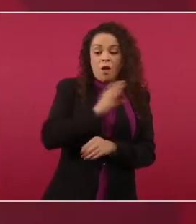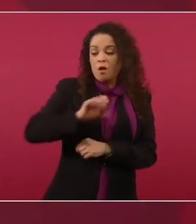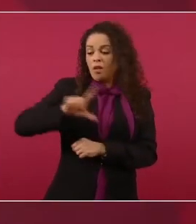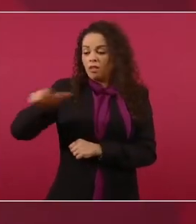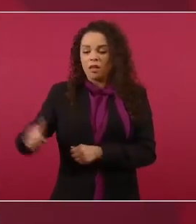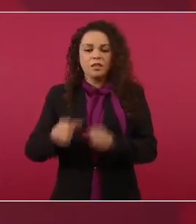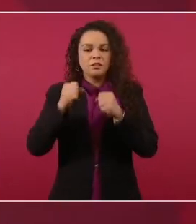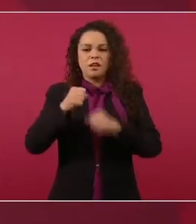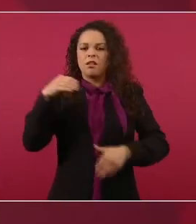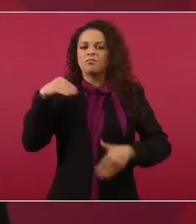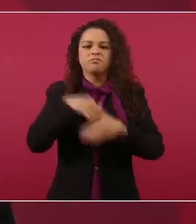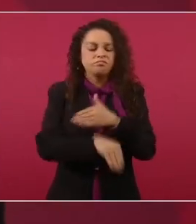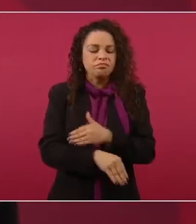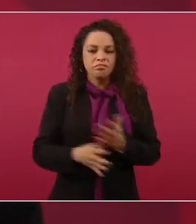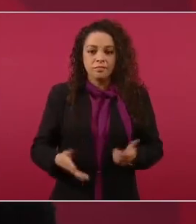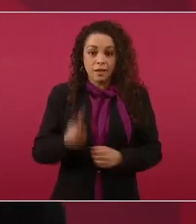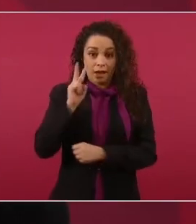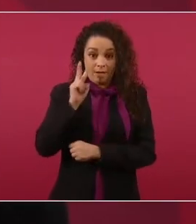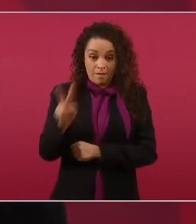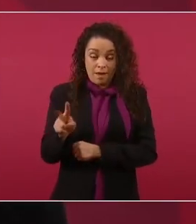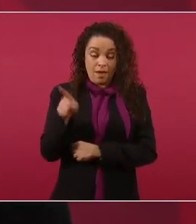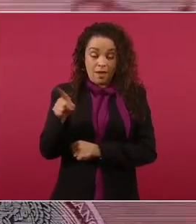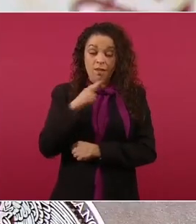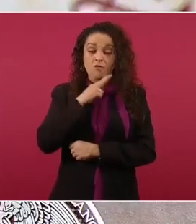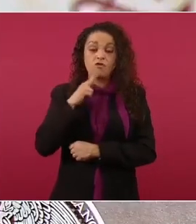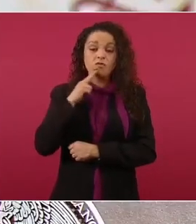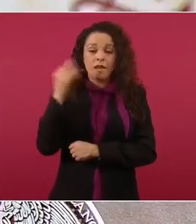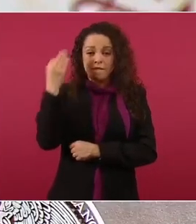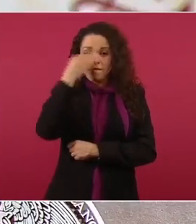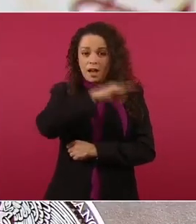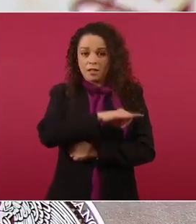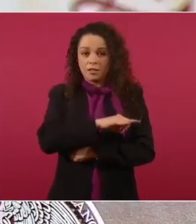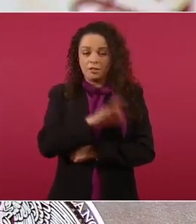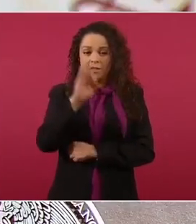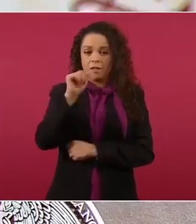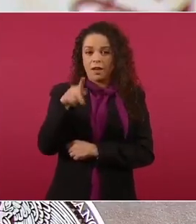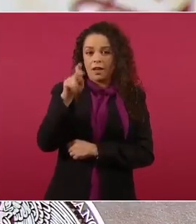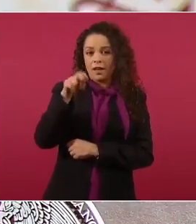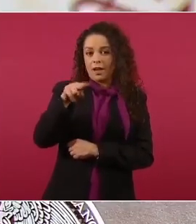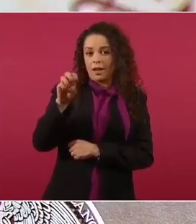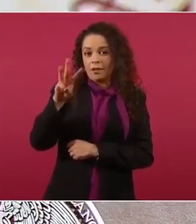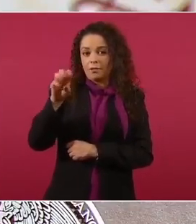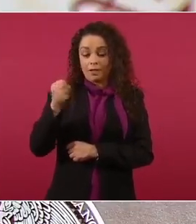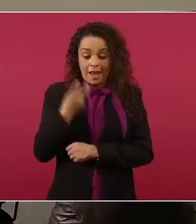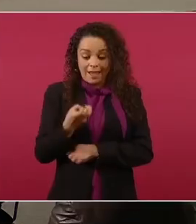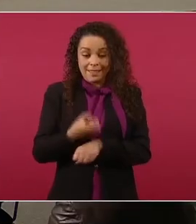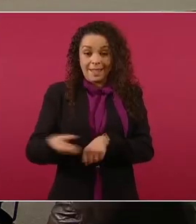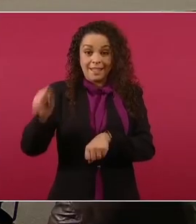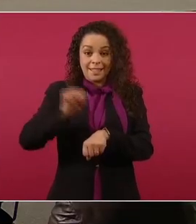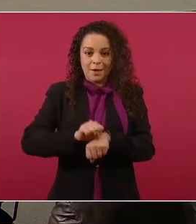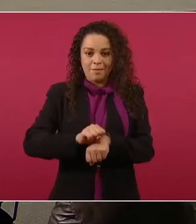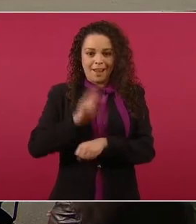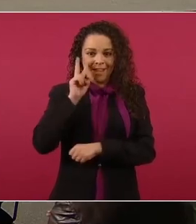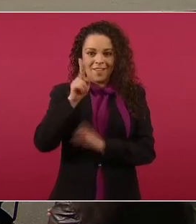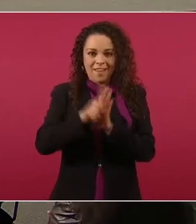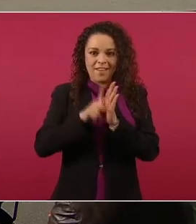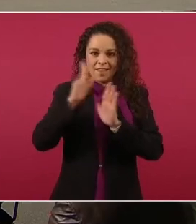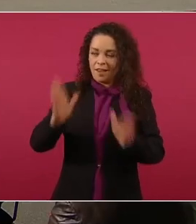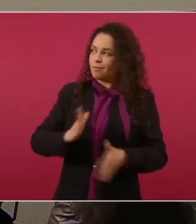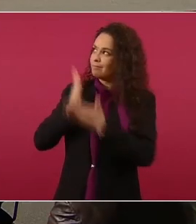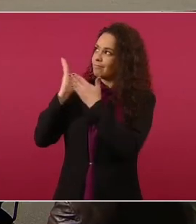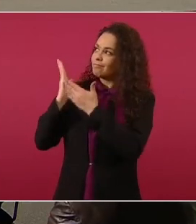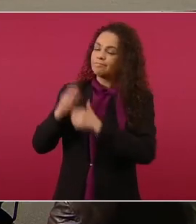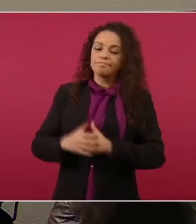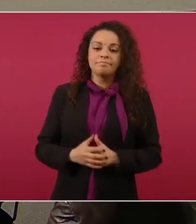fabricó una noticia falsa, una fake news, la de esta semana. Vamos con el video de Infodemia.